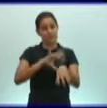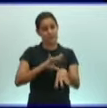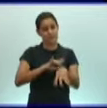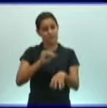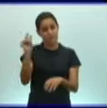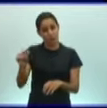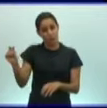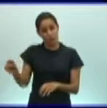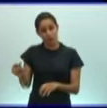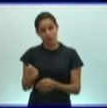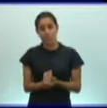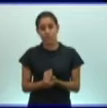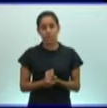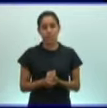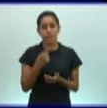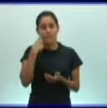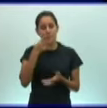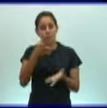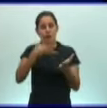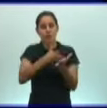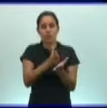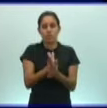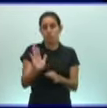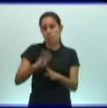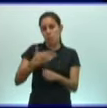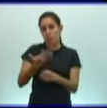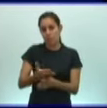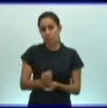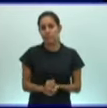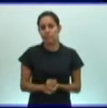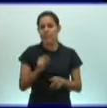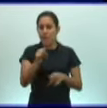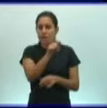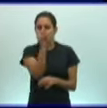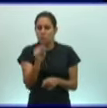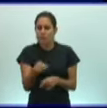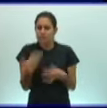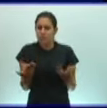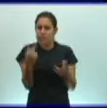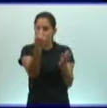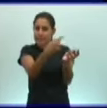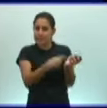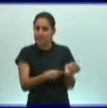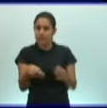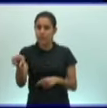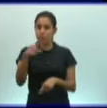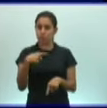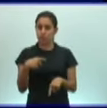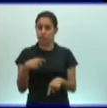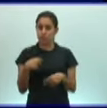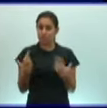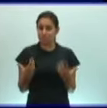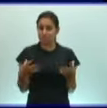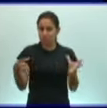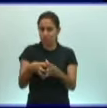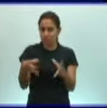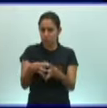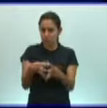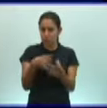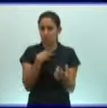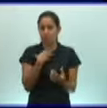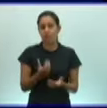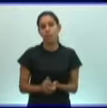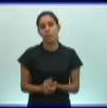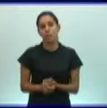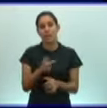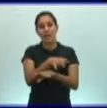estar viendo a continuación. Por tanto, ¿cuáles son las características que nos permiten agrupar a la lombriz